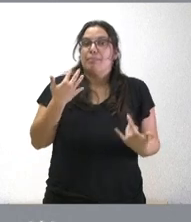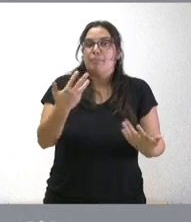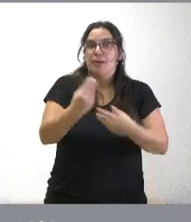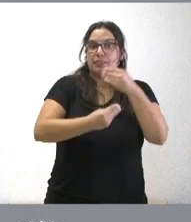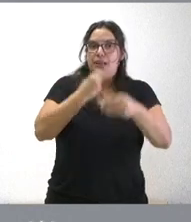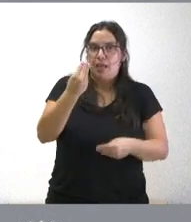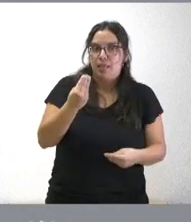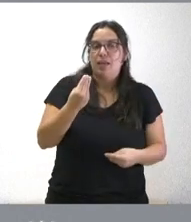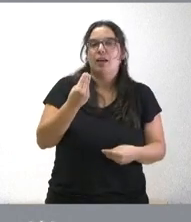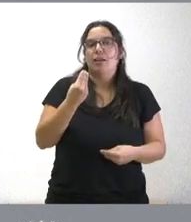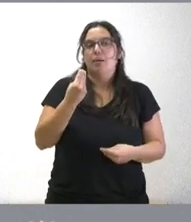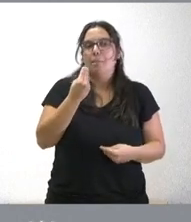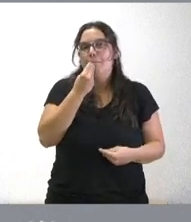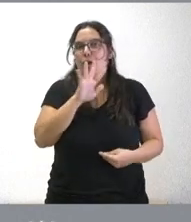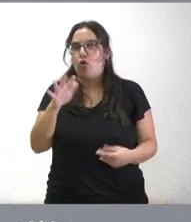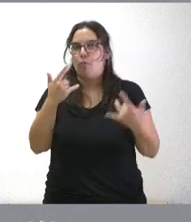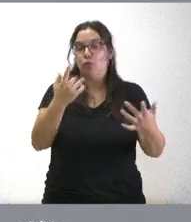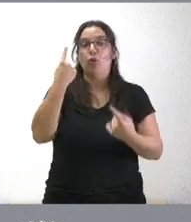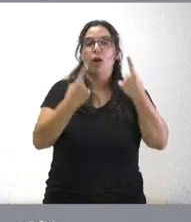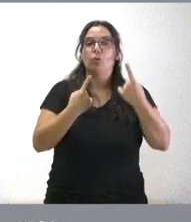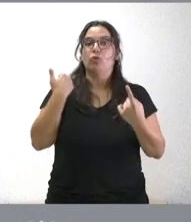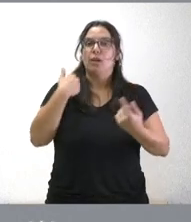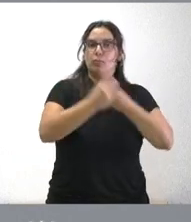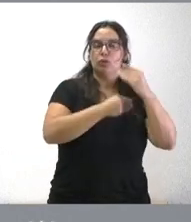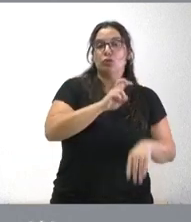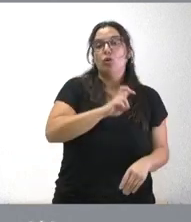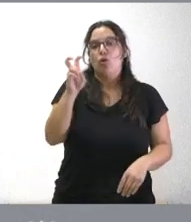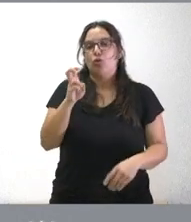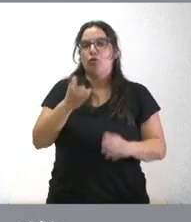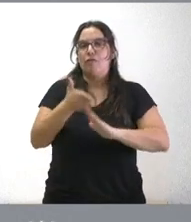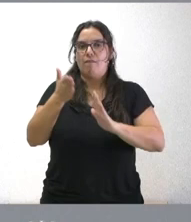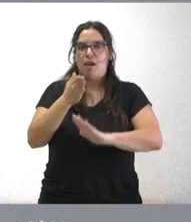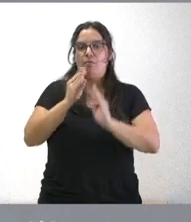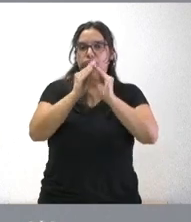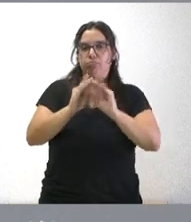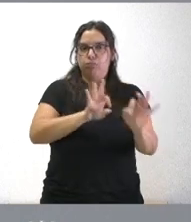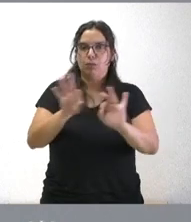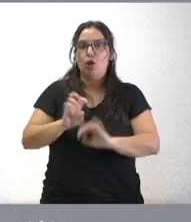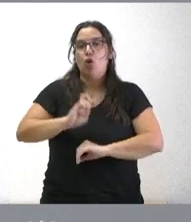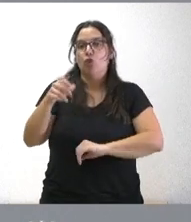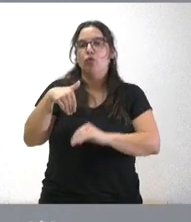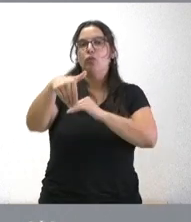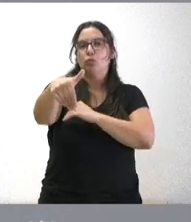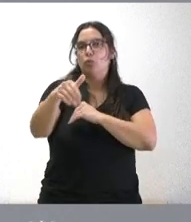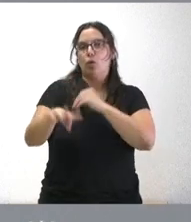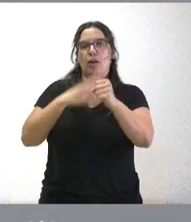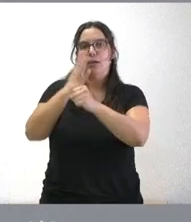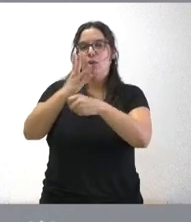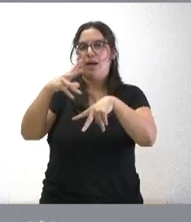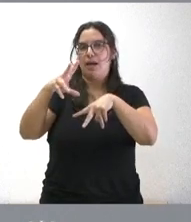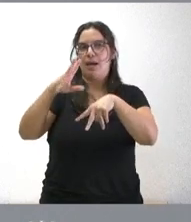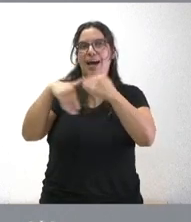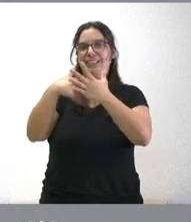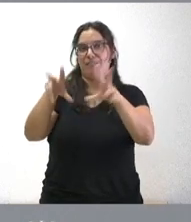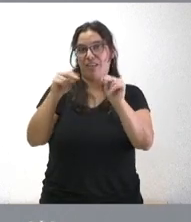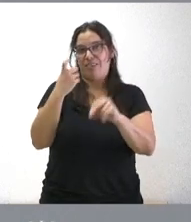desarrollamos será mejor para todo algunos lo hemos hecho ya otros estamos en fase de desarrollo y otros lógicamente lo haremos en el conjunto de la legislatura la legislatura dura